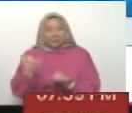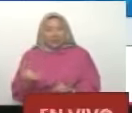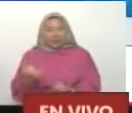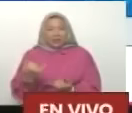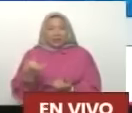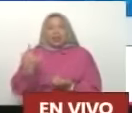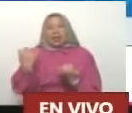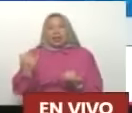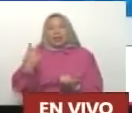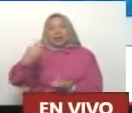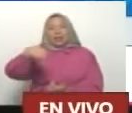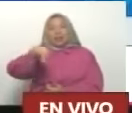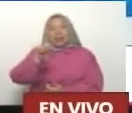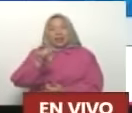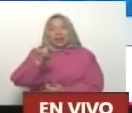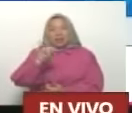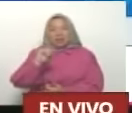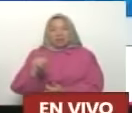Netflix